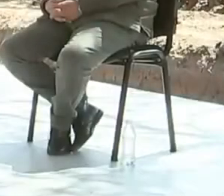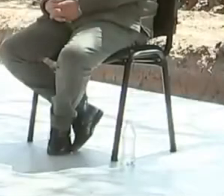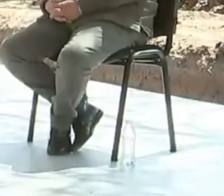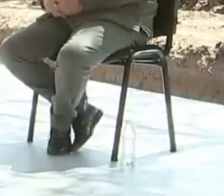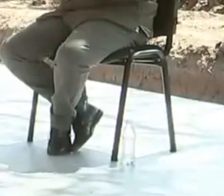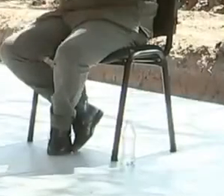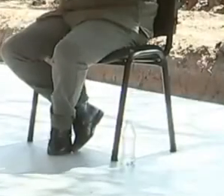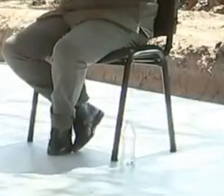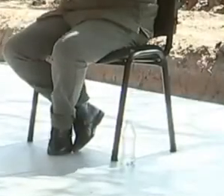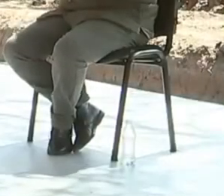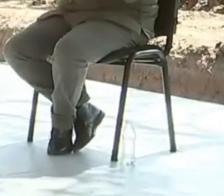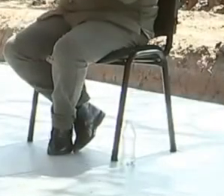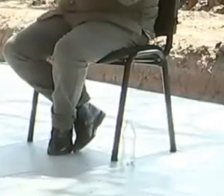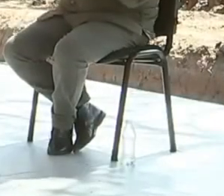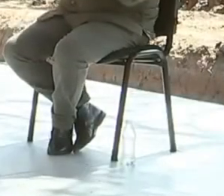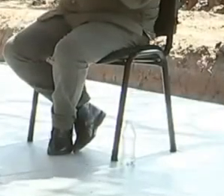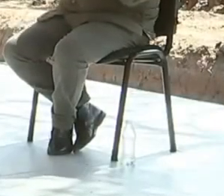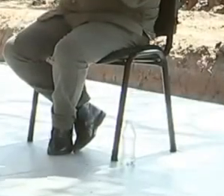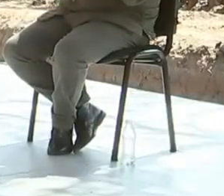2, está.